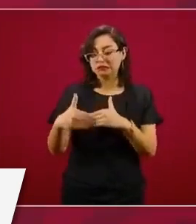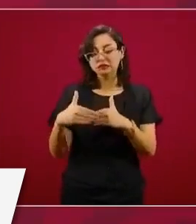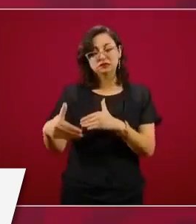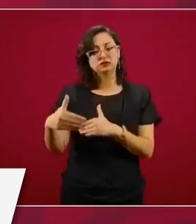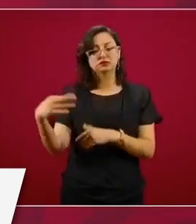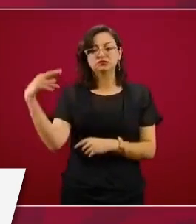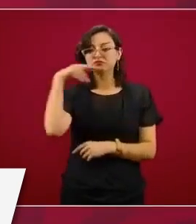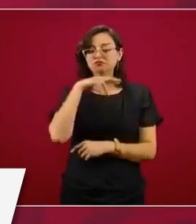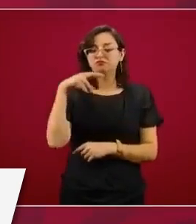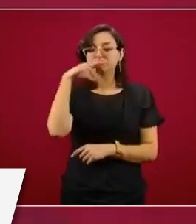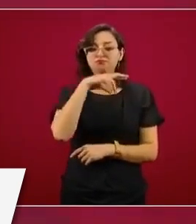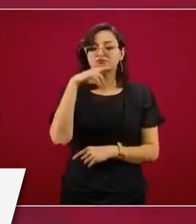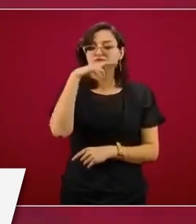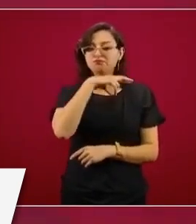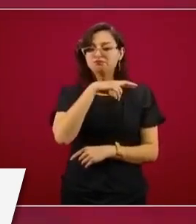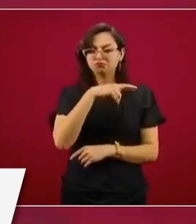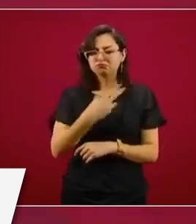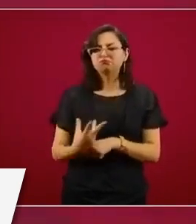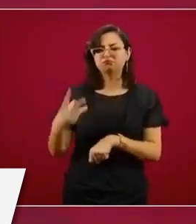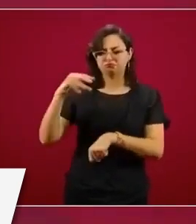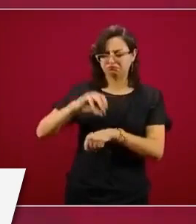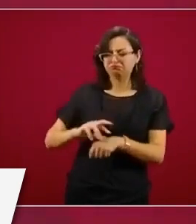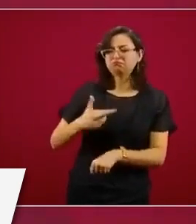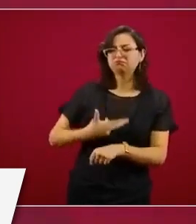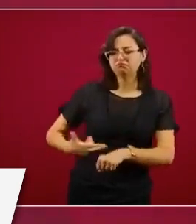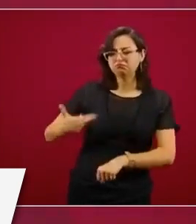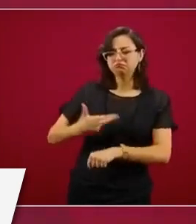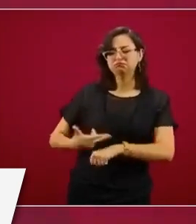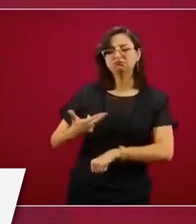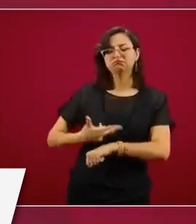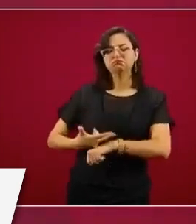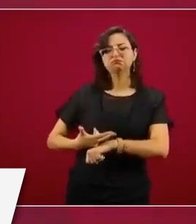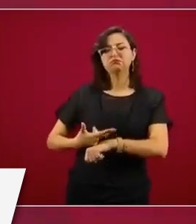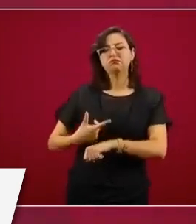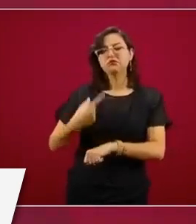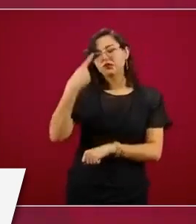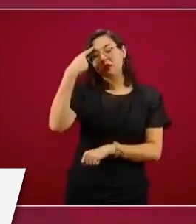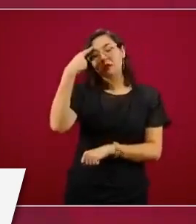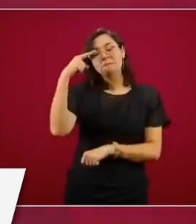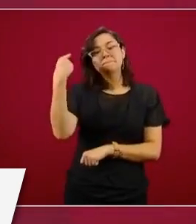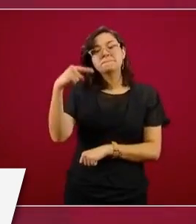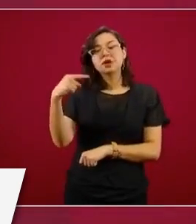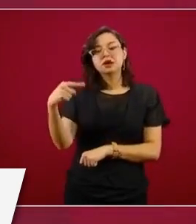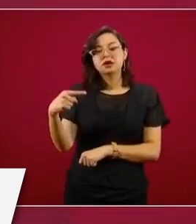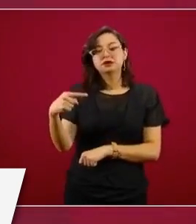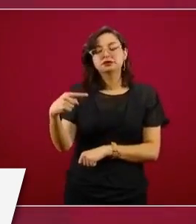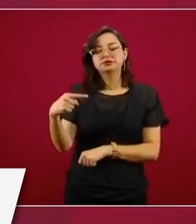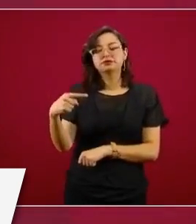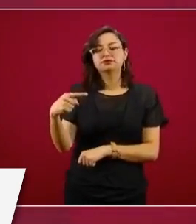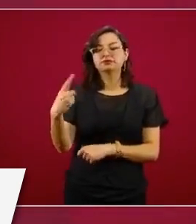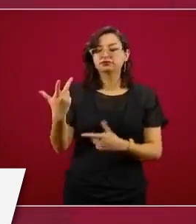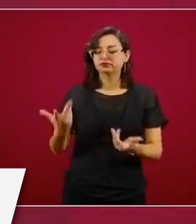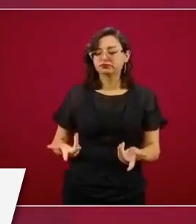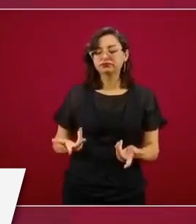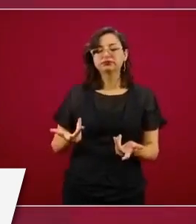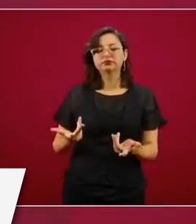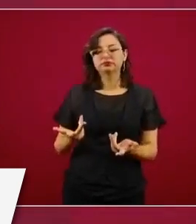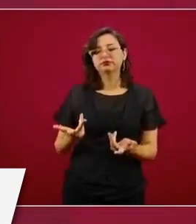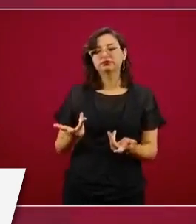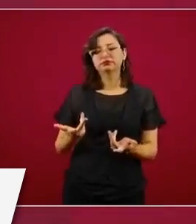y vamos a dar esas facilidades para el mercado